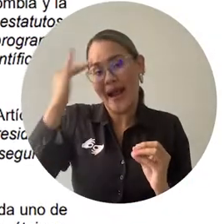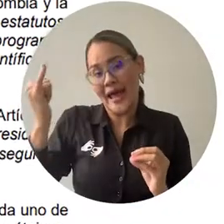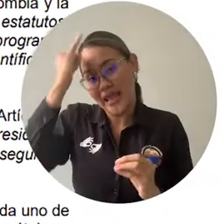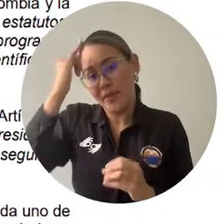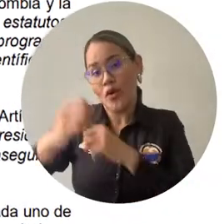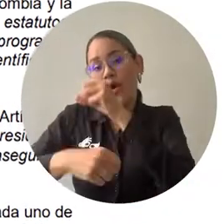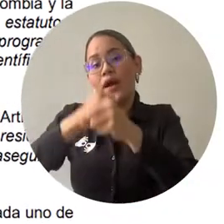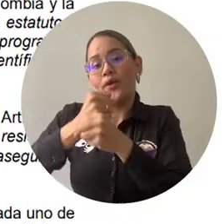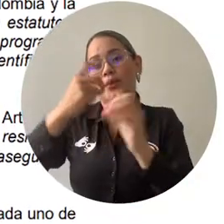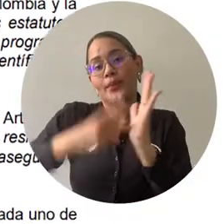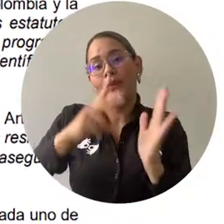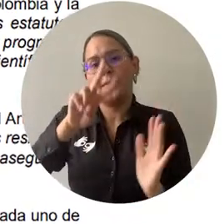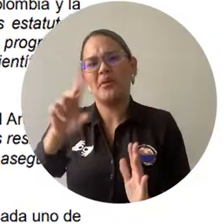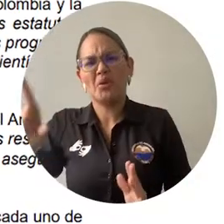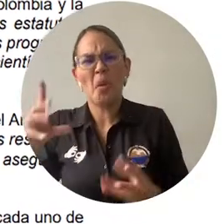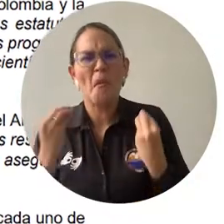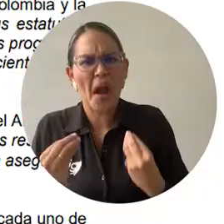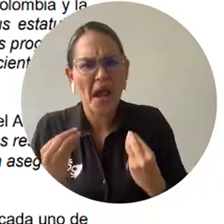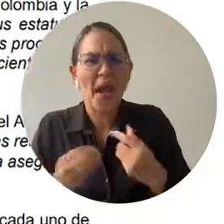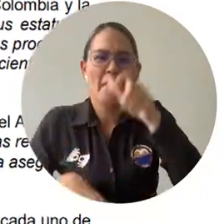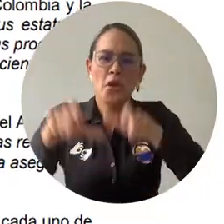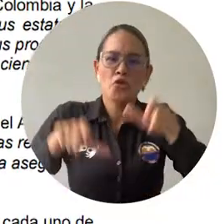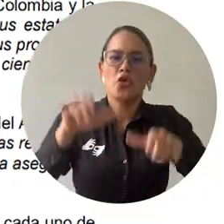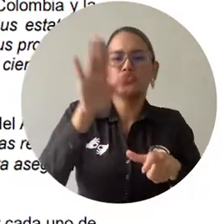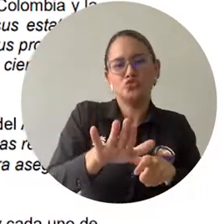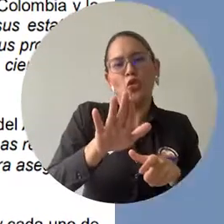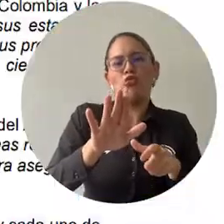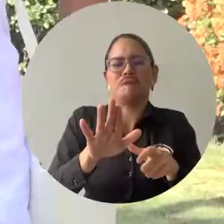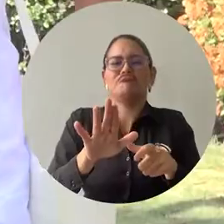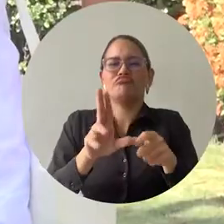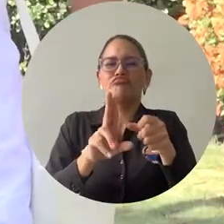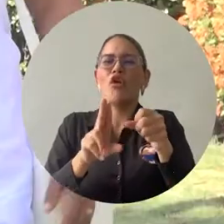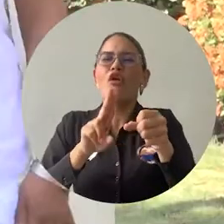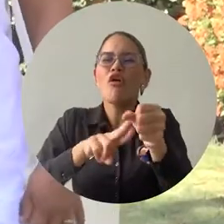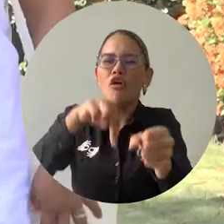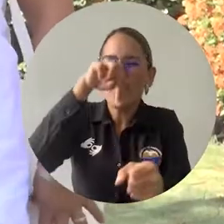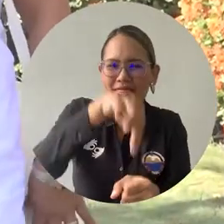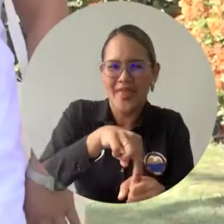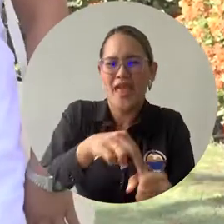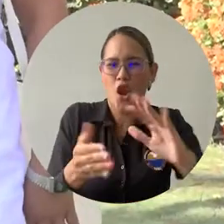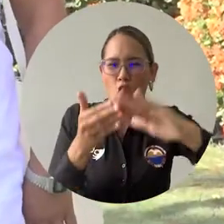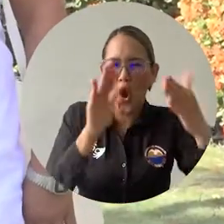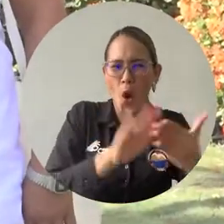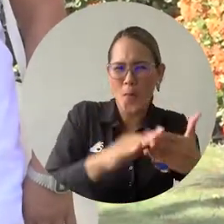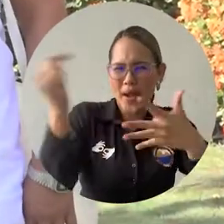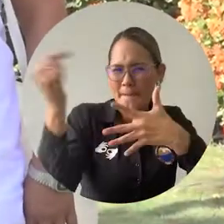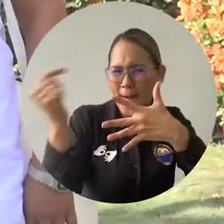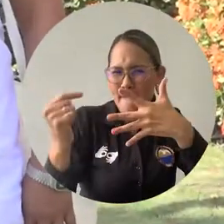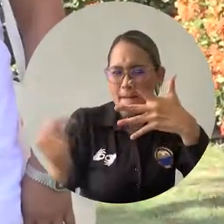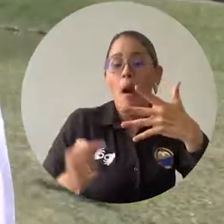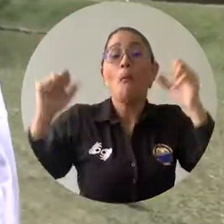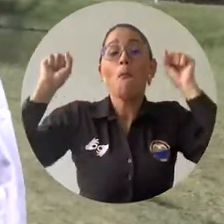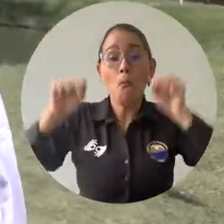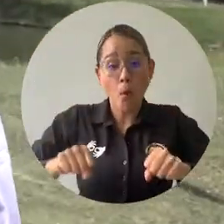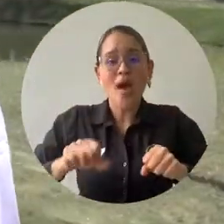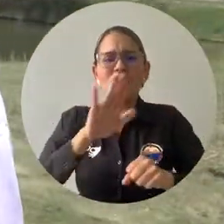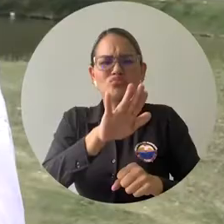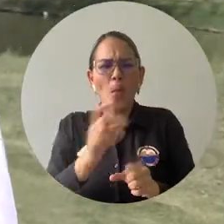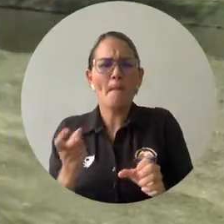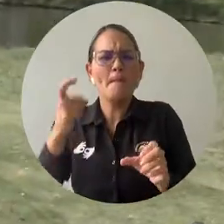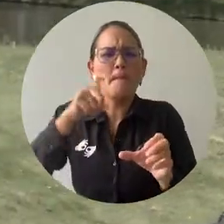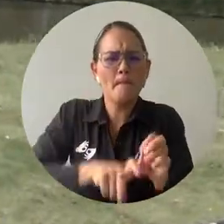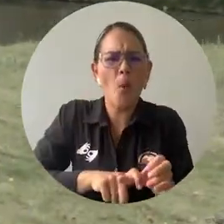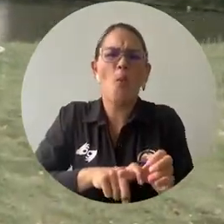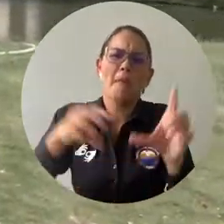2021, para que miembros de las comunidades COGI, Aroaco, WIWA, Cancuamo, Taganga y Chimila realicen estudios de